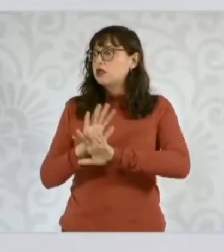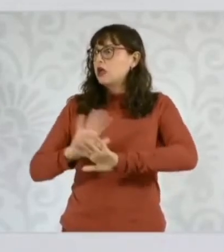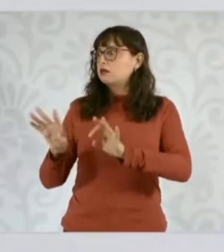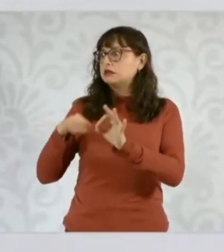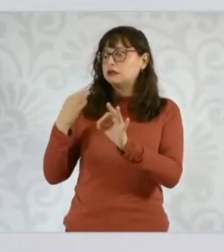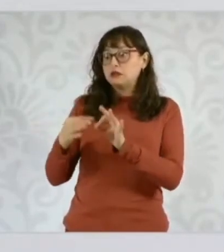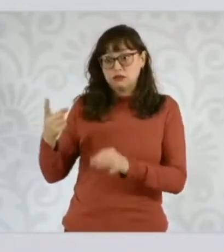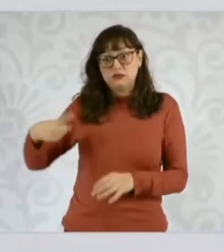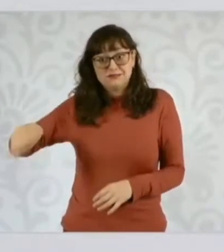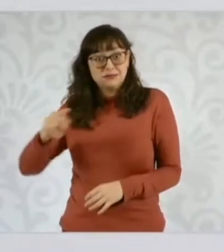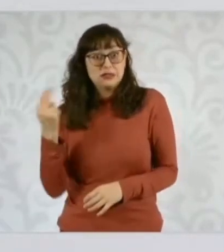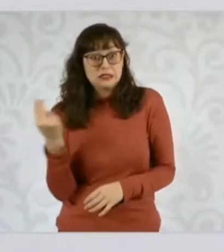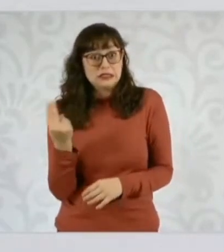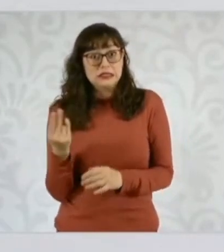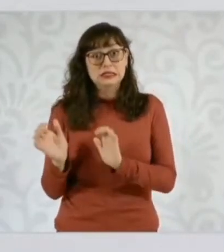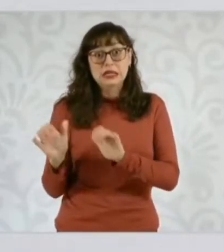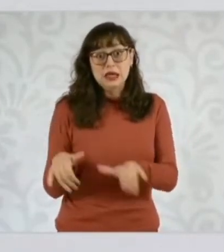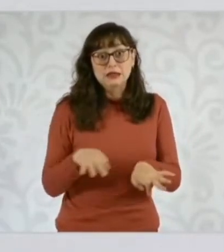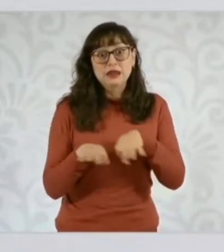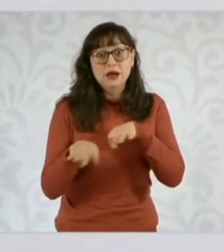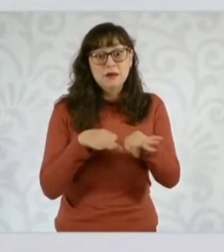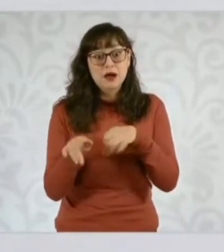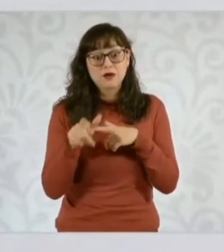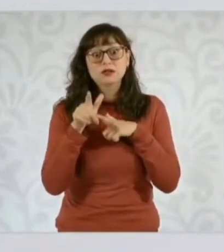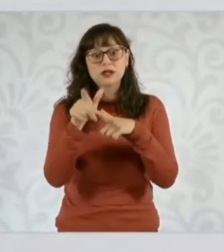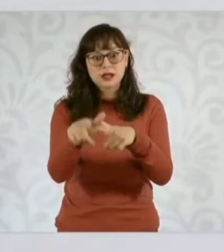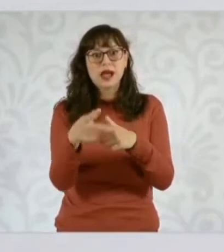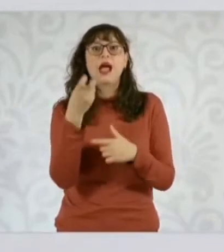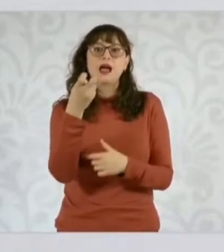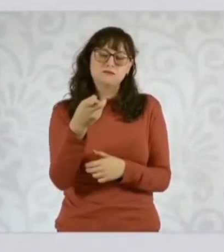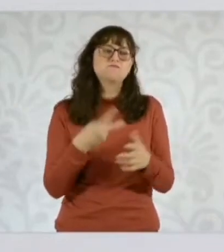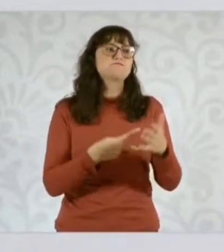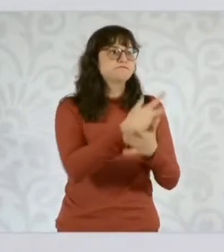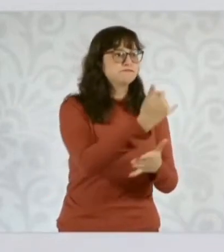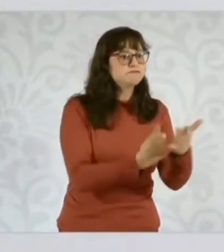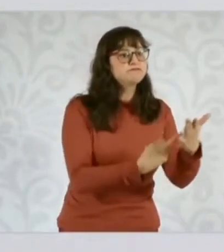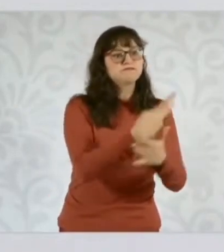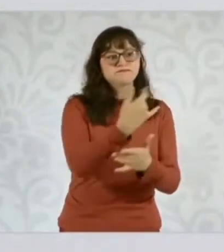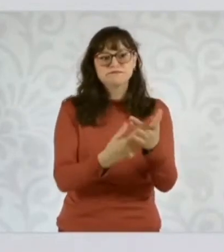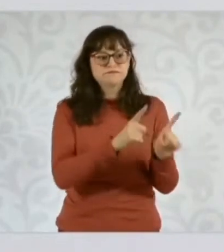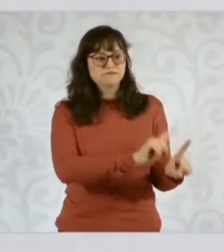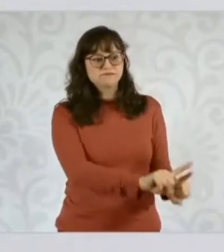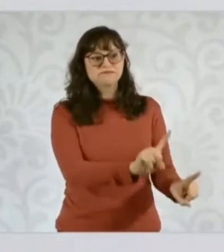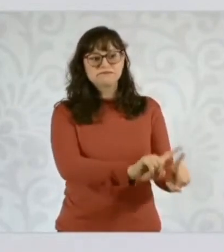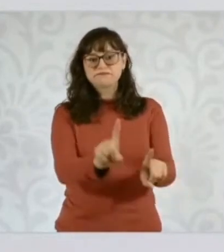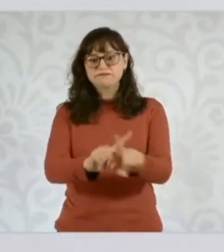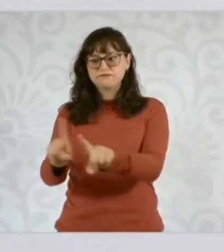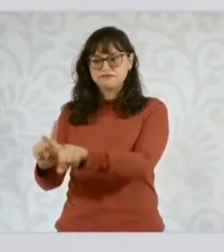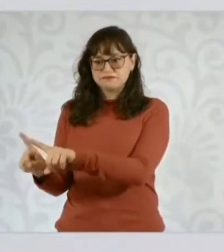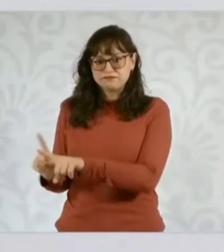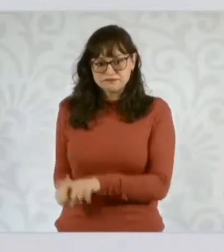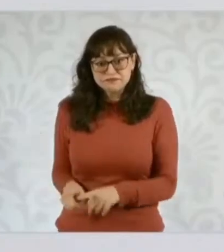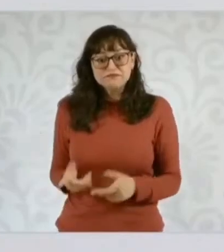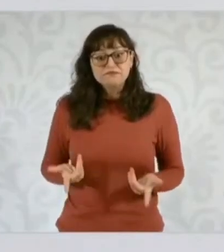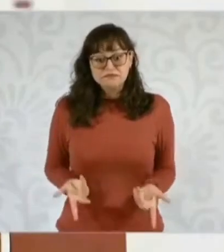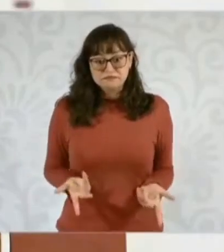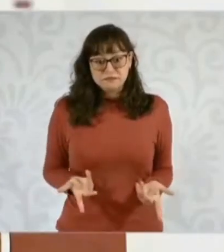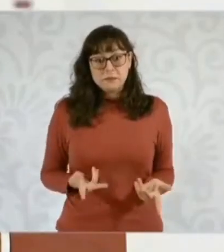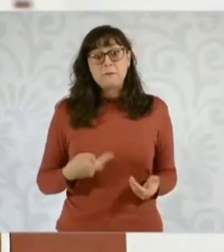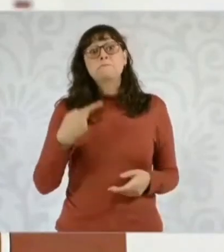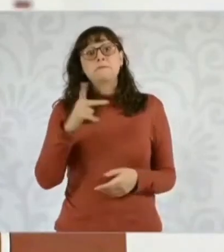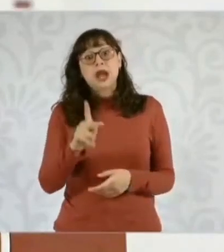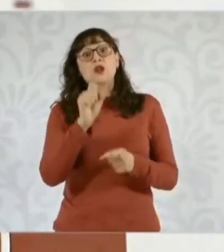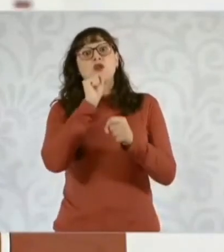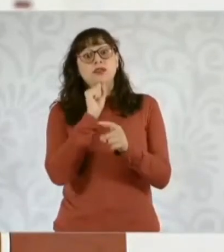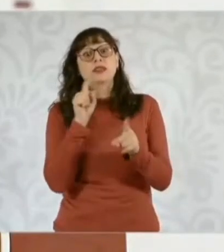tiene que terminarse la línea que va hasta Guatemala y algunas obras que están pendientes. Pero